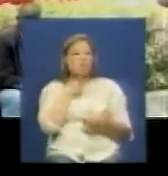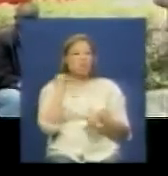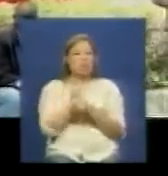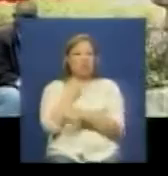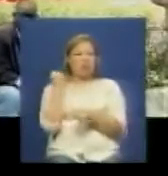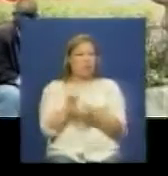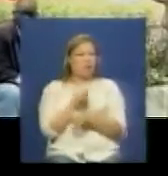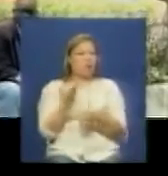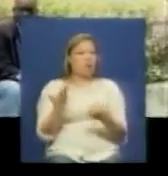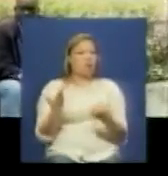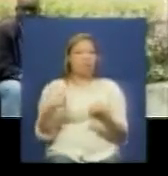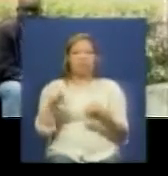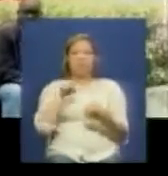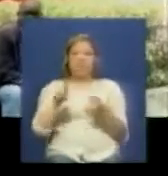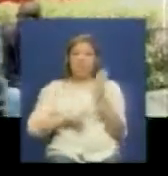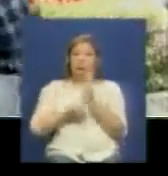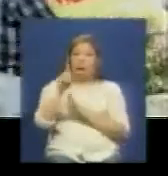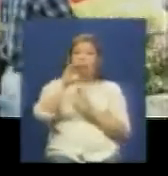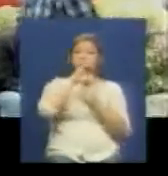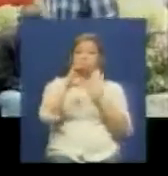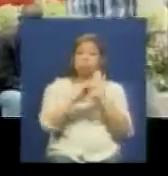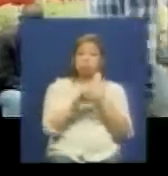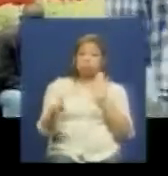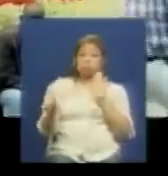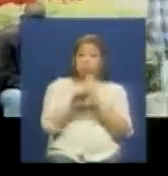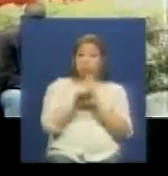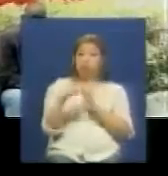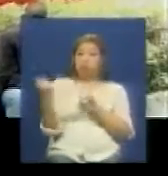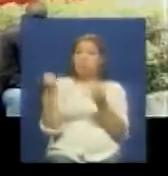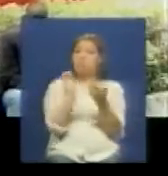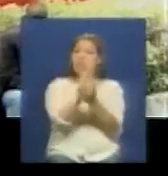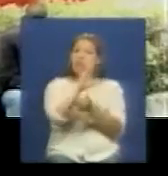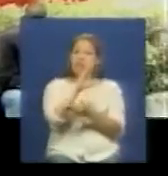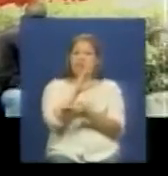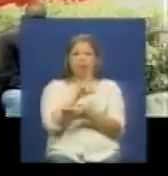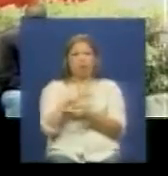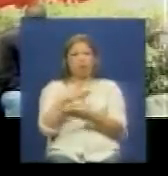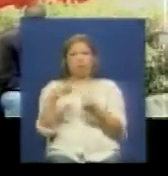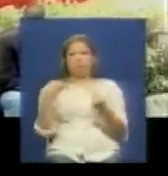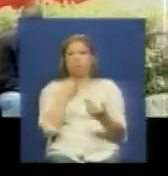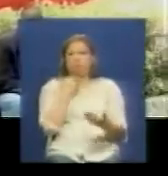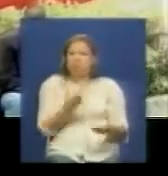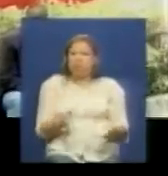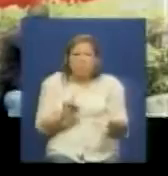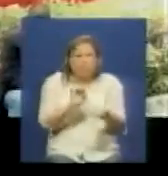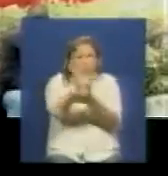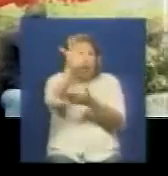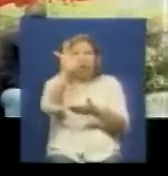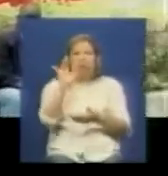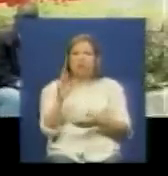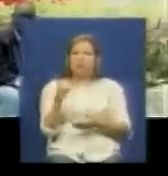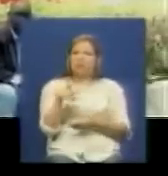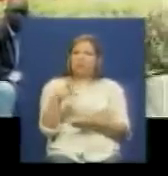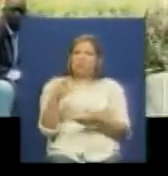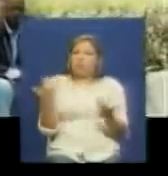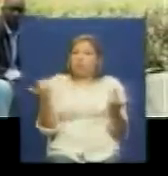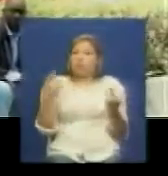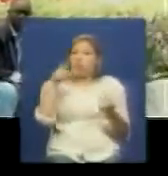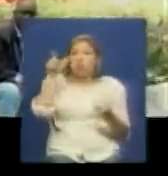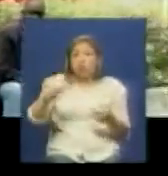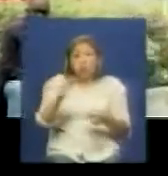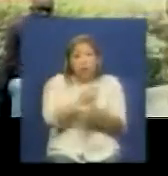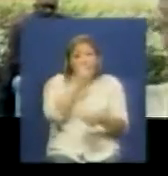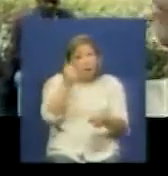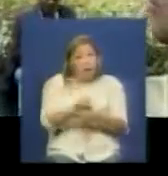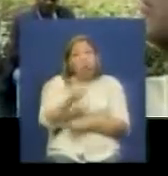de la constitución de las leyes y sobre todo del plan de la patria tiene que echarse a lado y si no se echa a un lado pues los